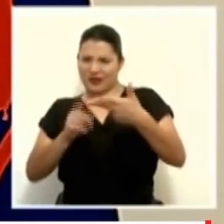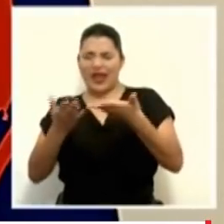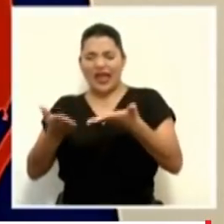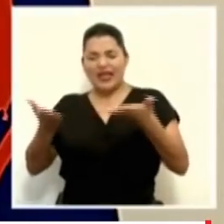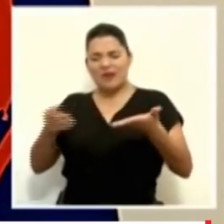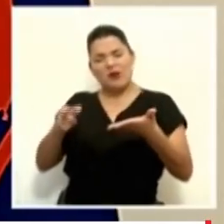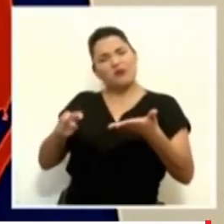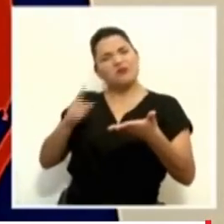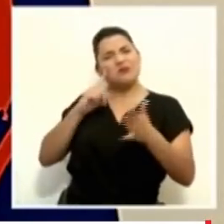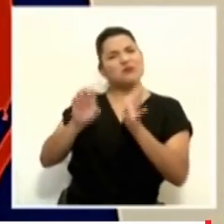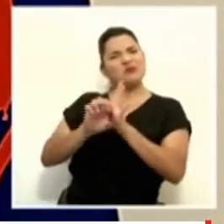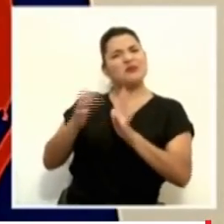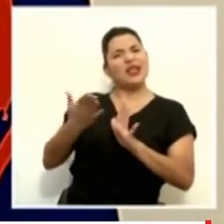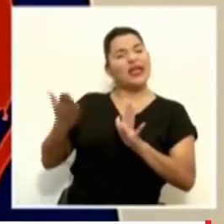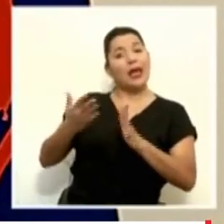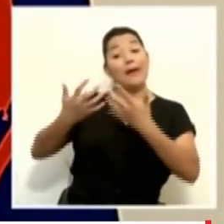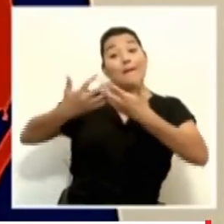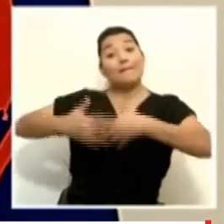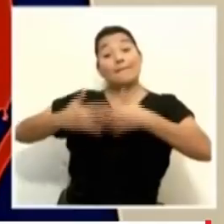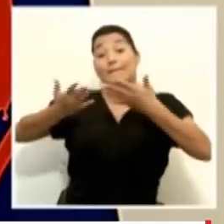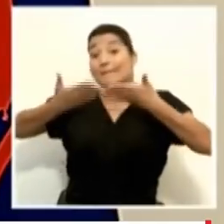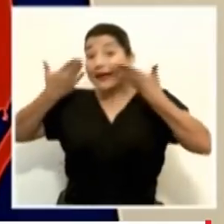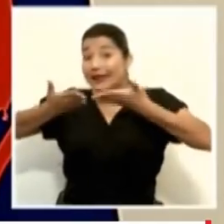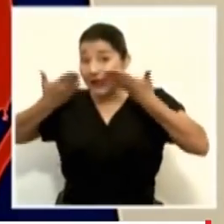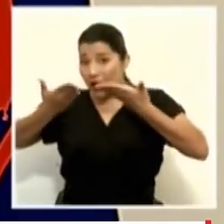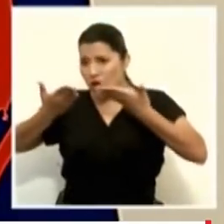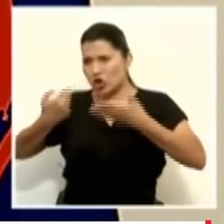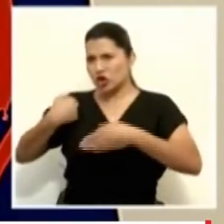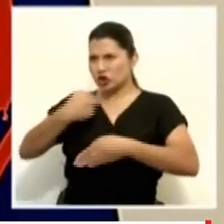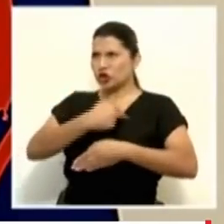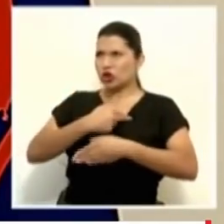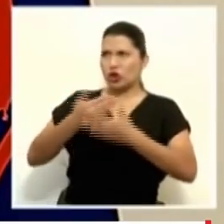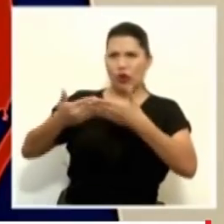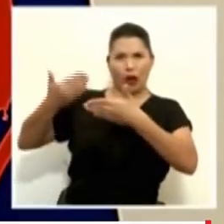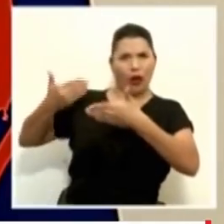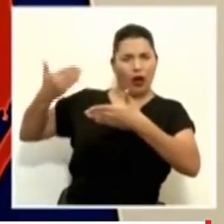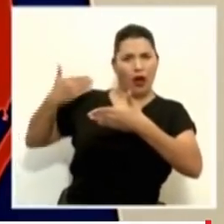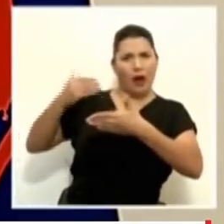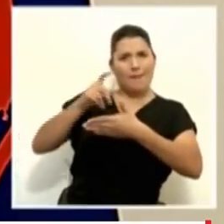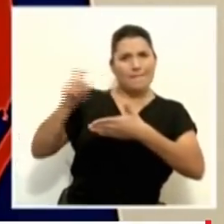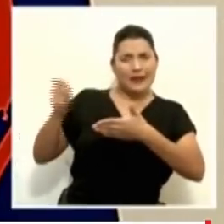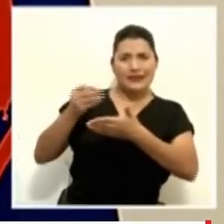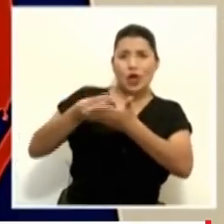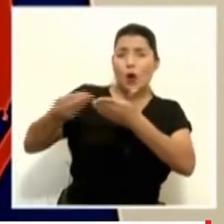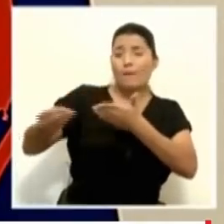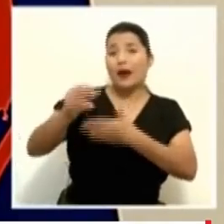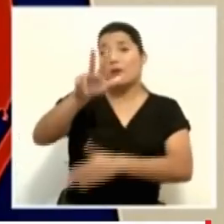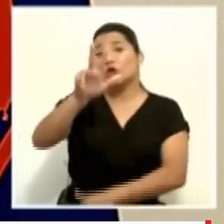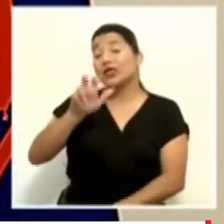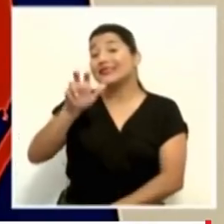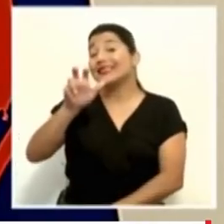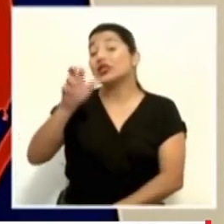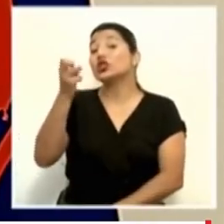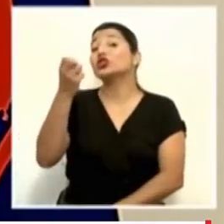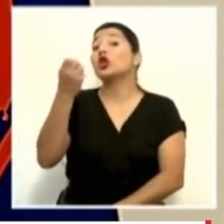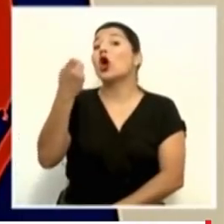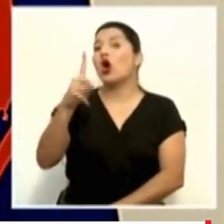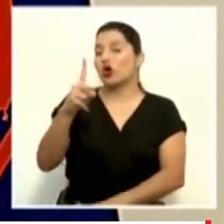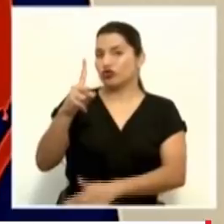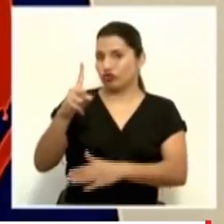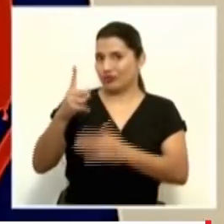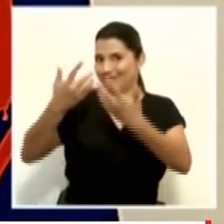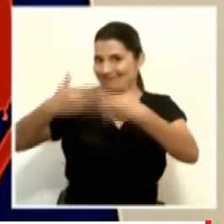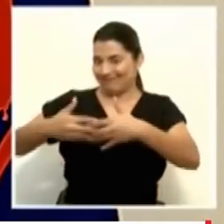Habíamos pedido 311 ventiladores hace varios meses ya y han habido enormes atrasos en la entrega de ventiladores